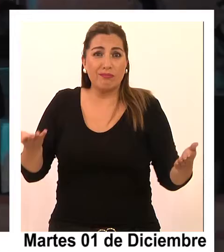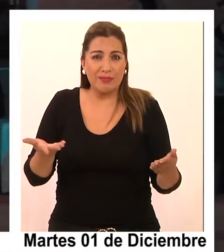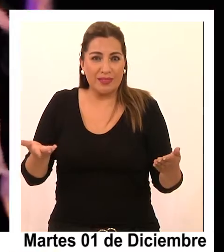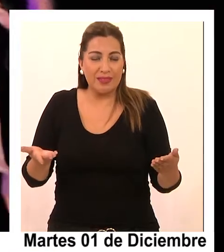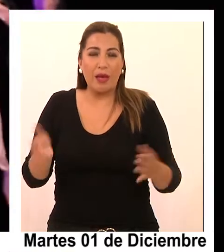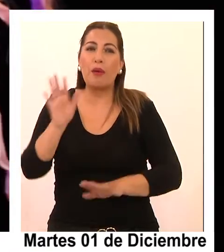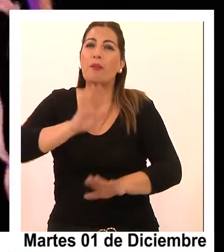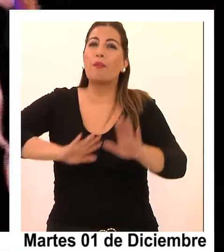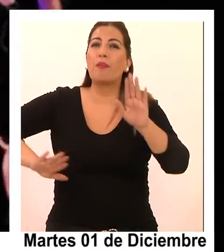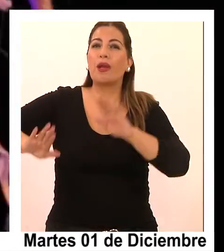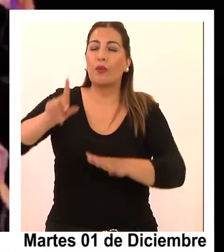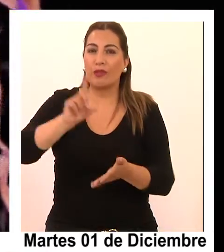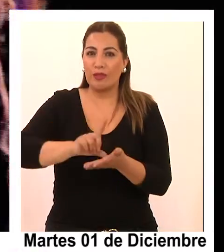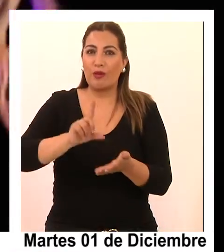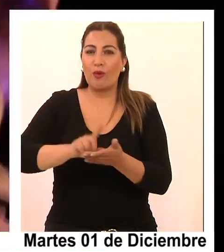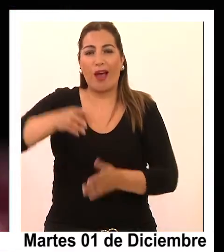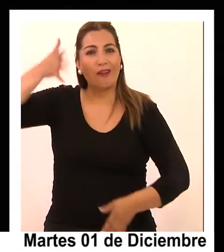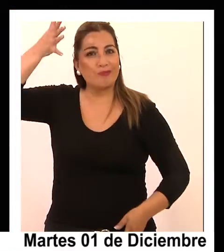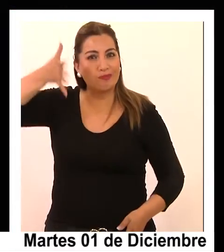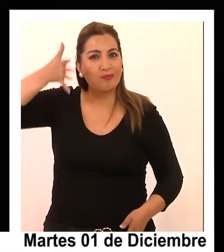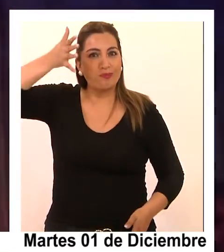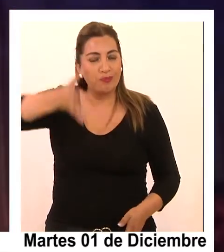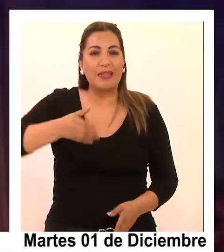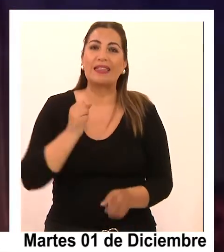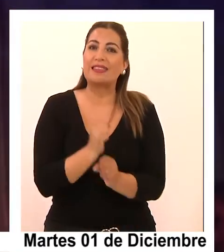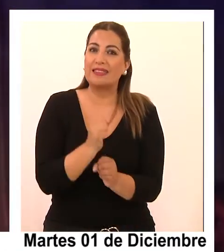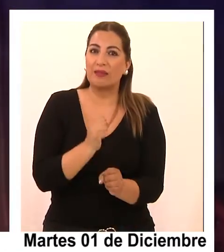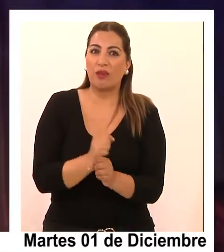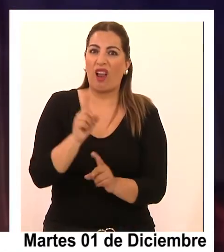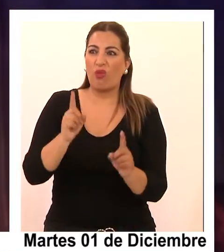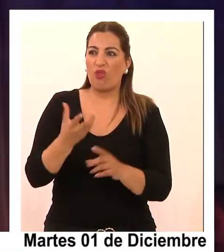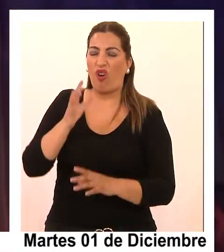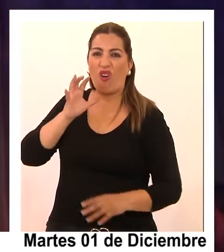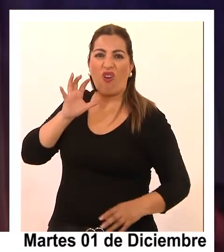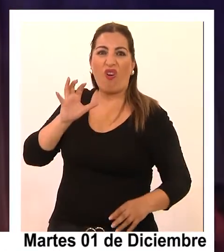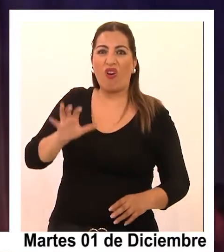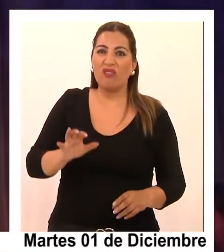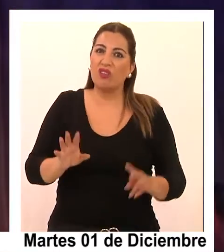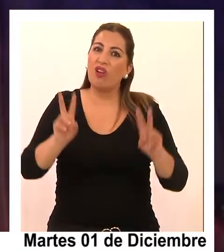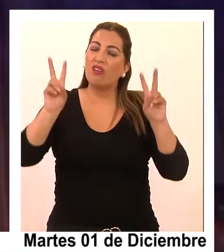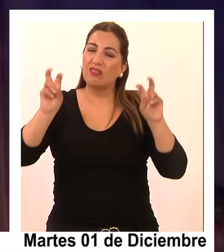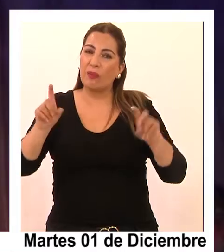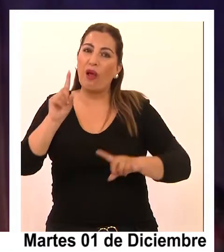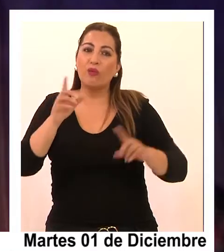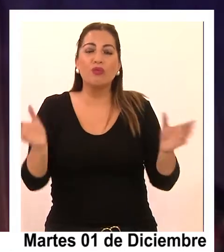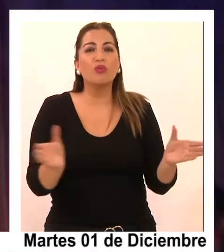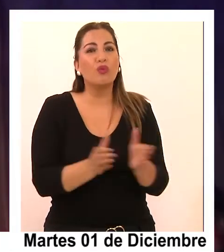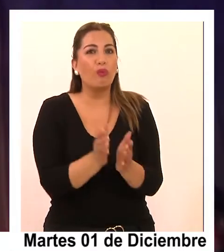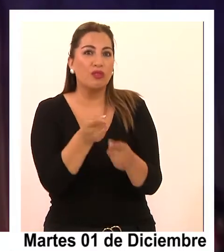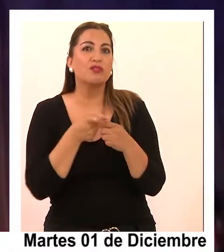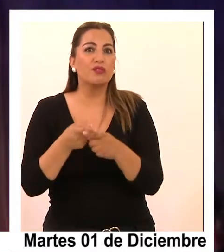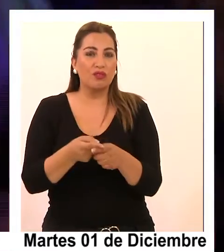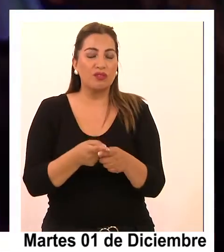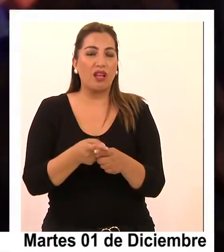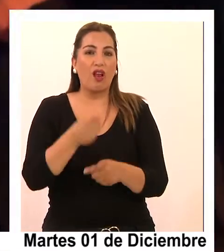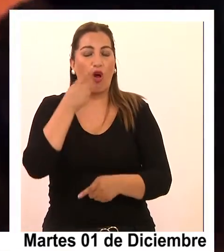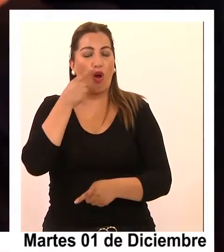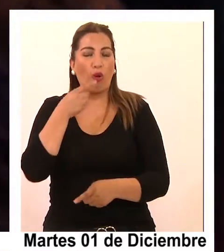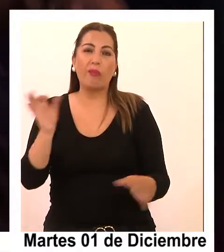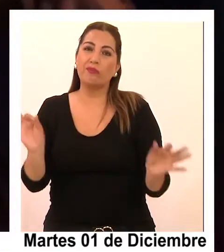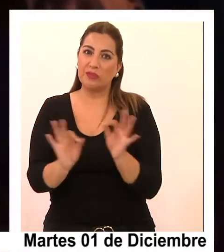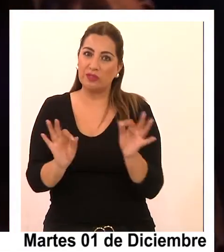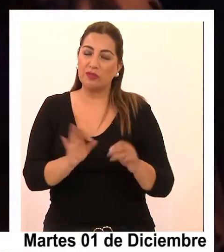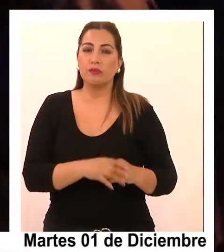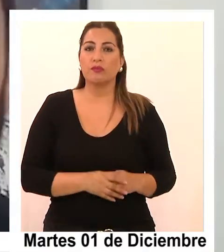fin de resguardar los espacios de discursos y acciones de odio que aún persisten en algunos grupos de la sociedad, explicó Díaz